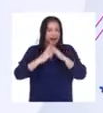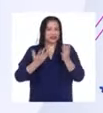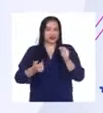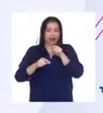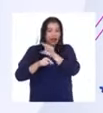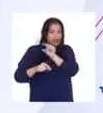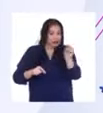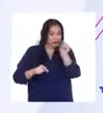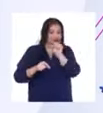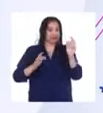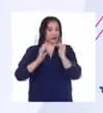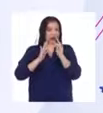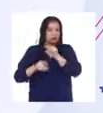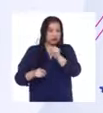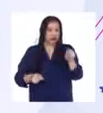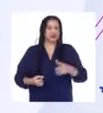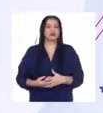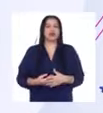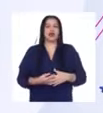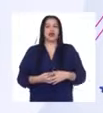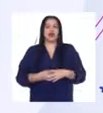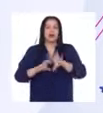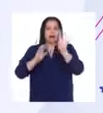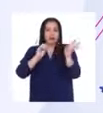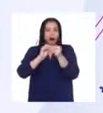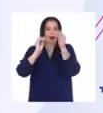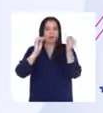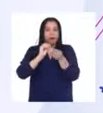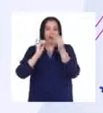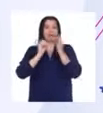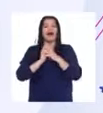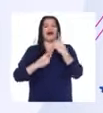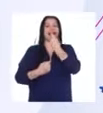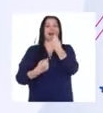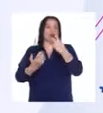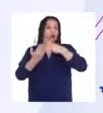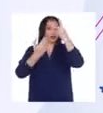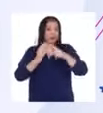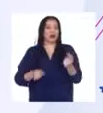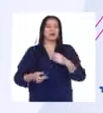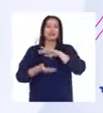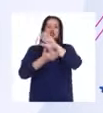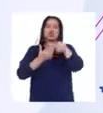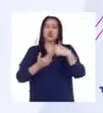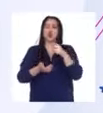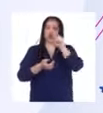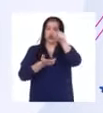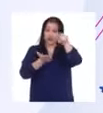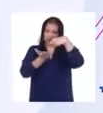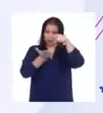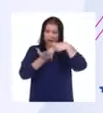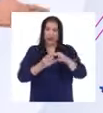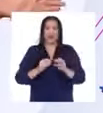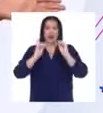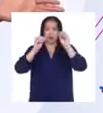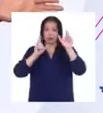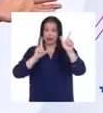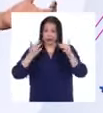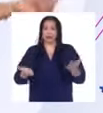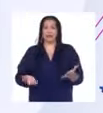aparecen aquí en pantalla. Iremos sumando a nuestra programación el material que nos envíen y los pondremos al aire.